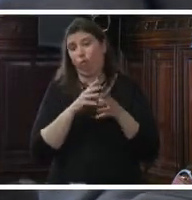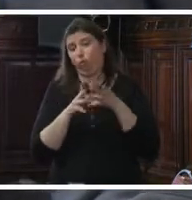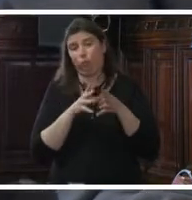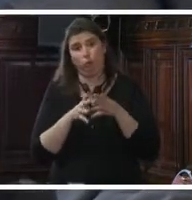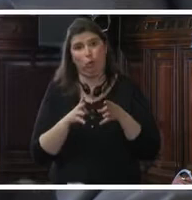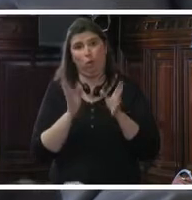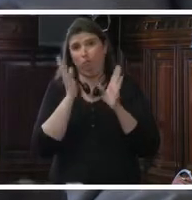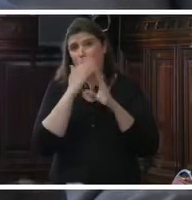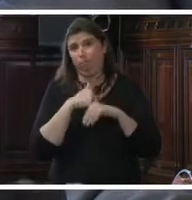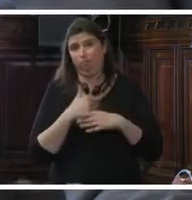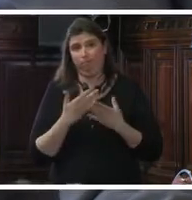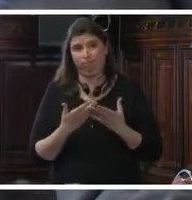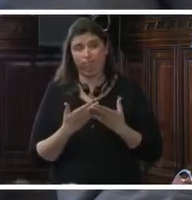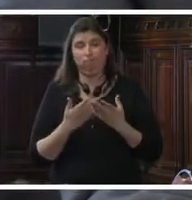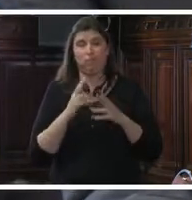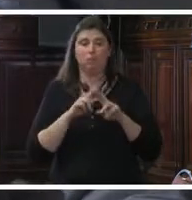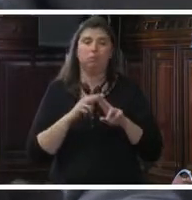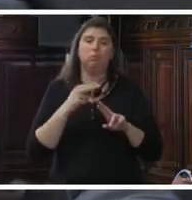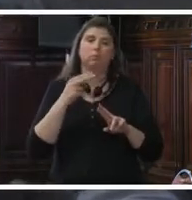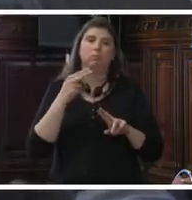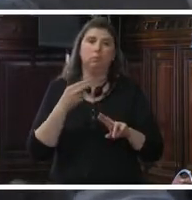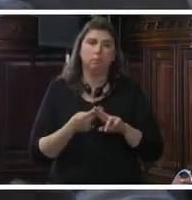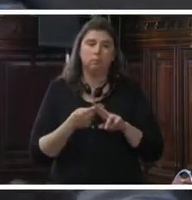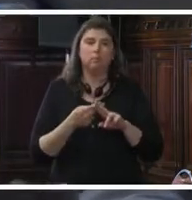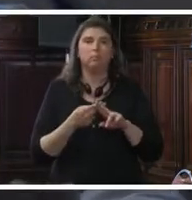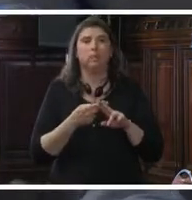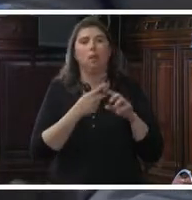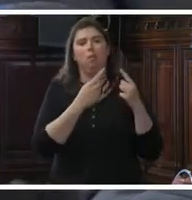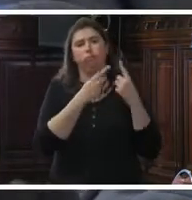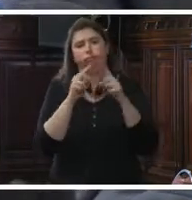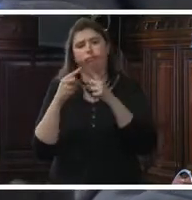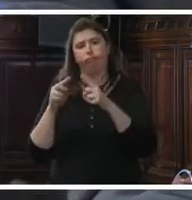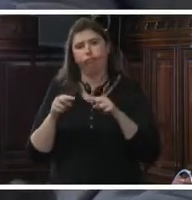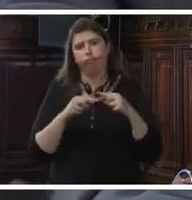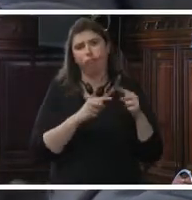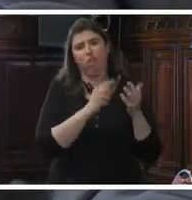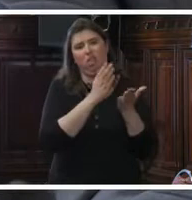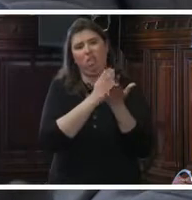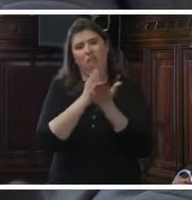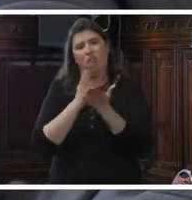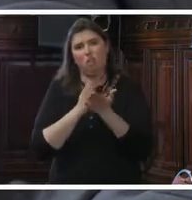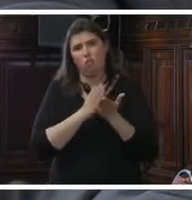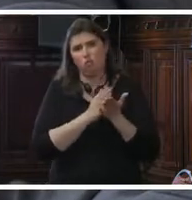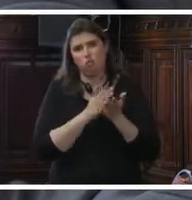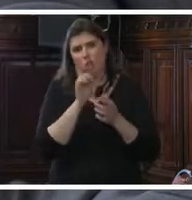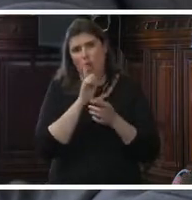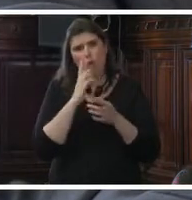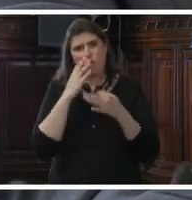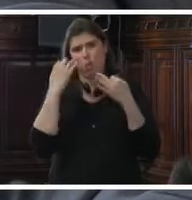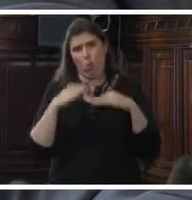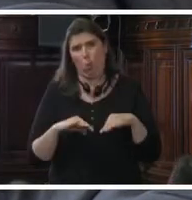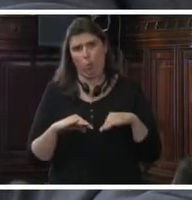restitución de la multiplicidad de derechos que quedan vulnerados frente a